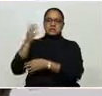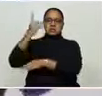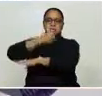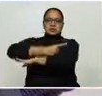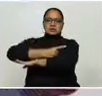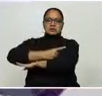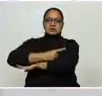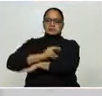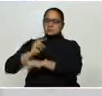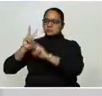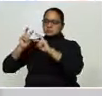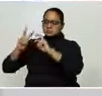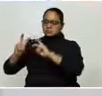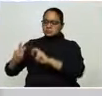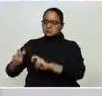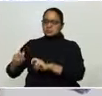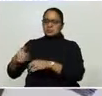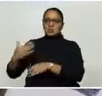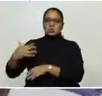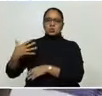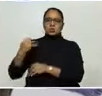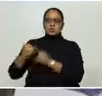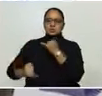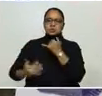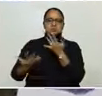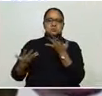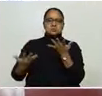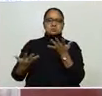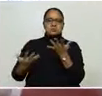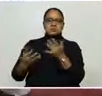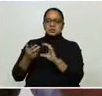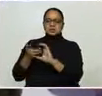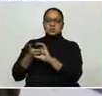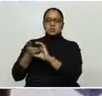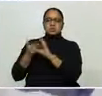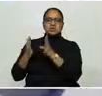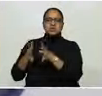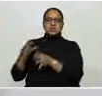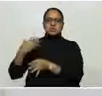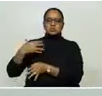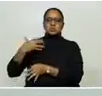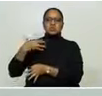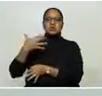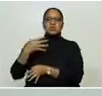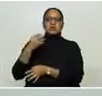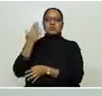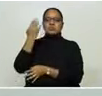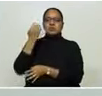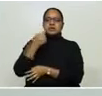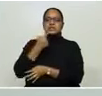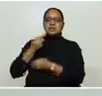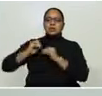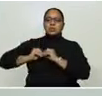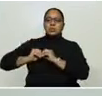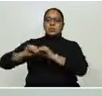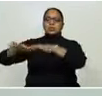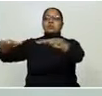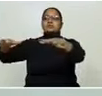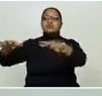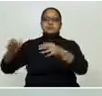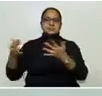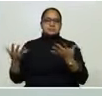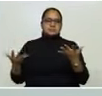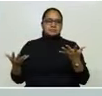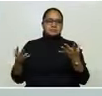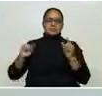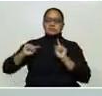podemos buscar el dato ahí de cuándo se confirmó el último caso de Choluteca. ¿Y por qué no ha habido más casos? Hay